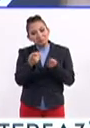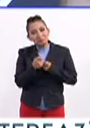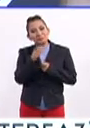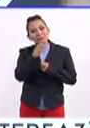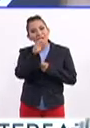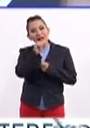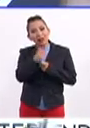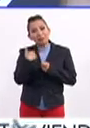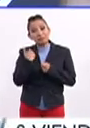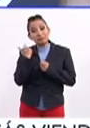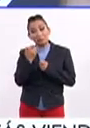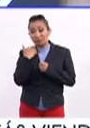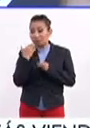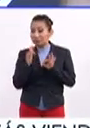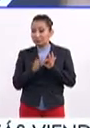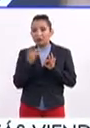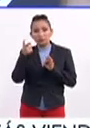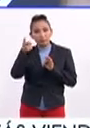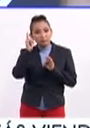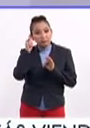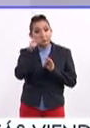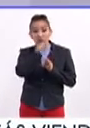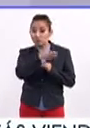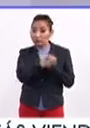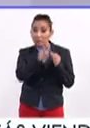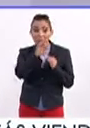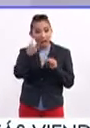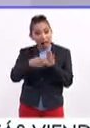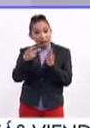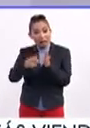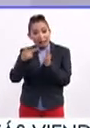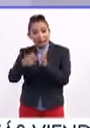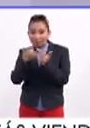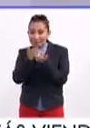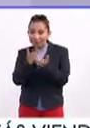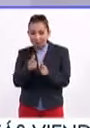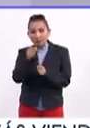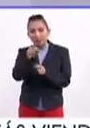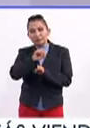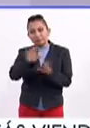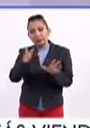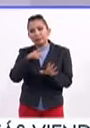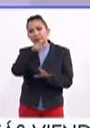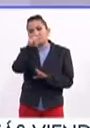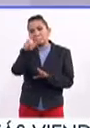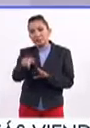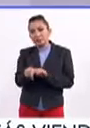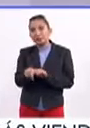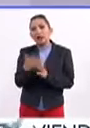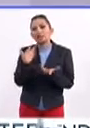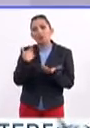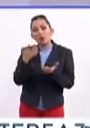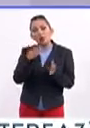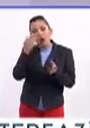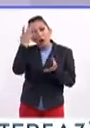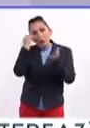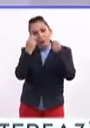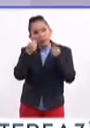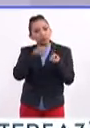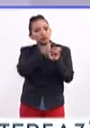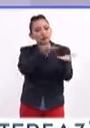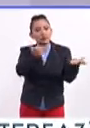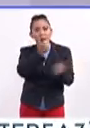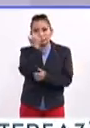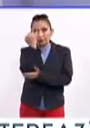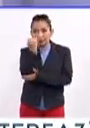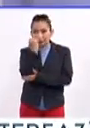esta beca, haberla aprovechado al máximo. Deseamos que consigas todas las becas que quieras, y que, por supuesto, después traslades todo este conocimiento a